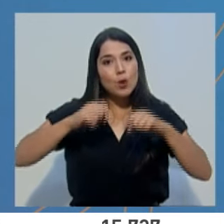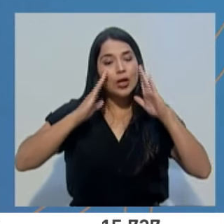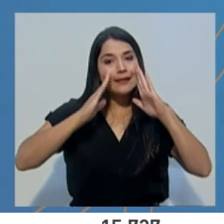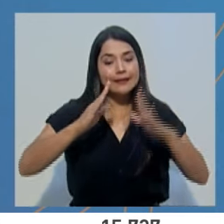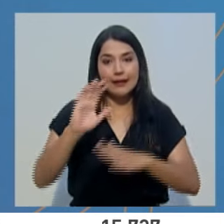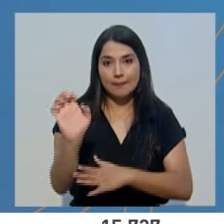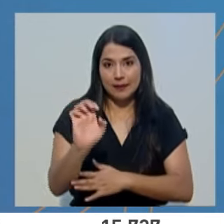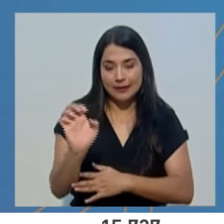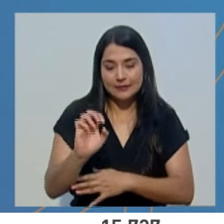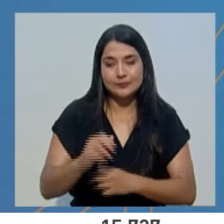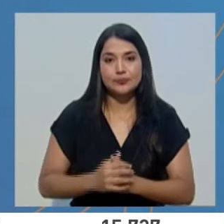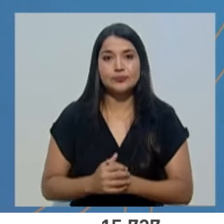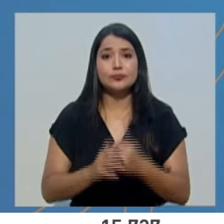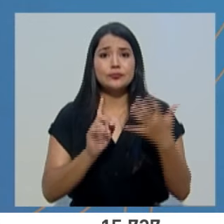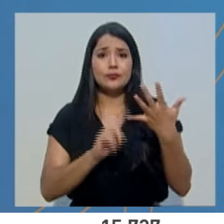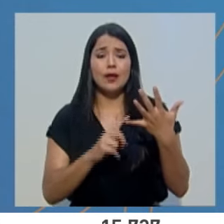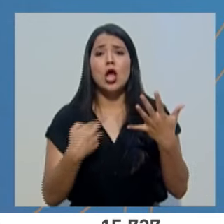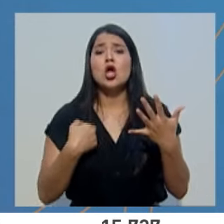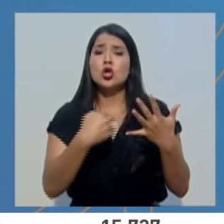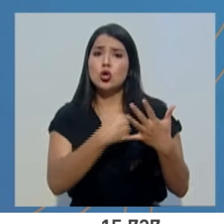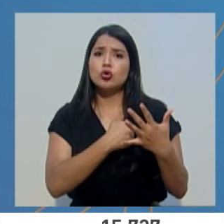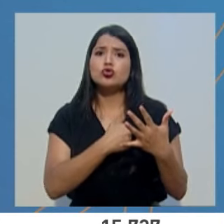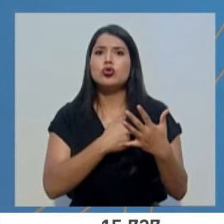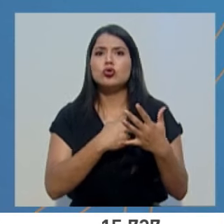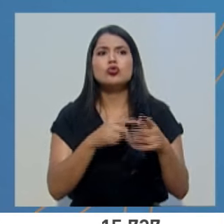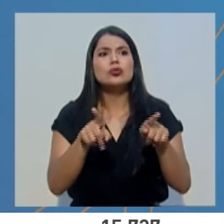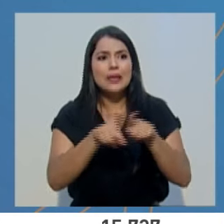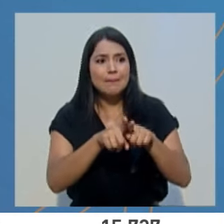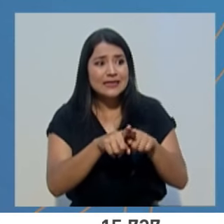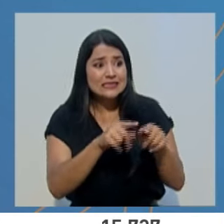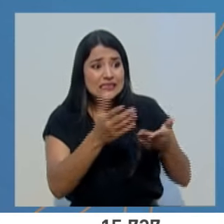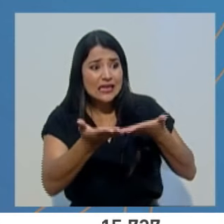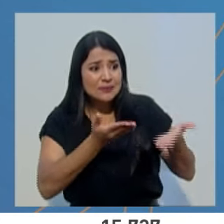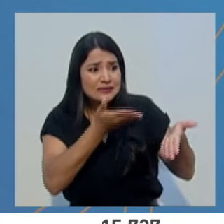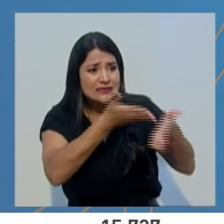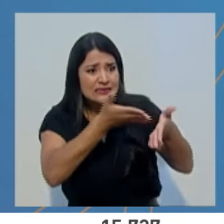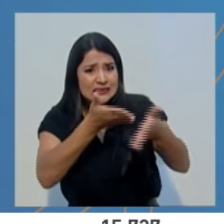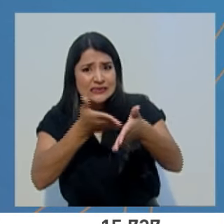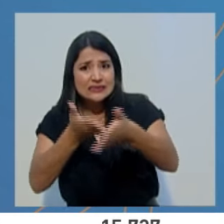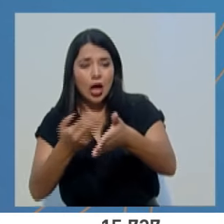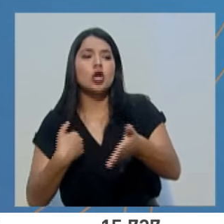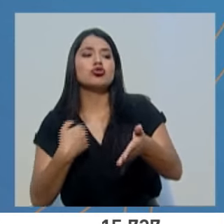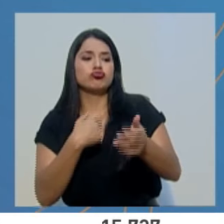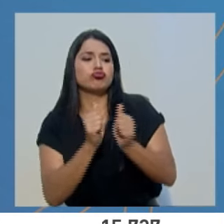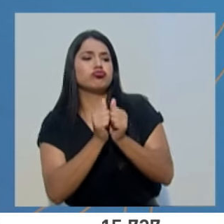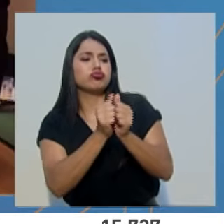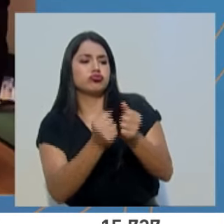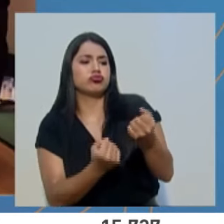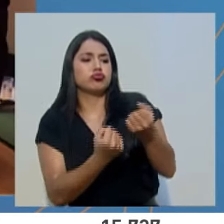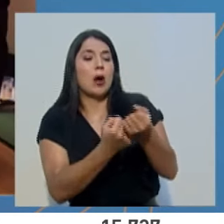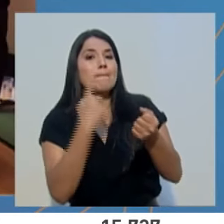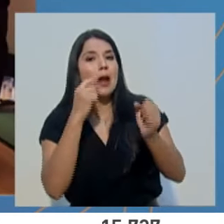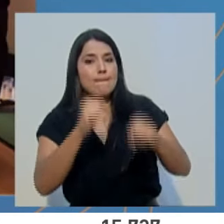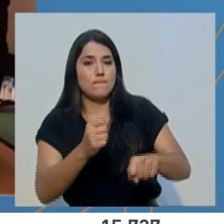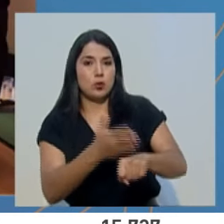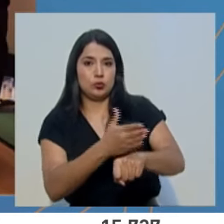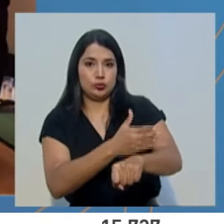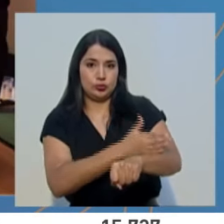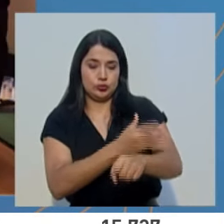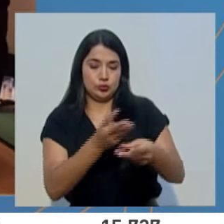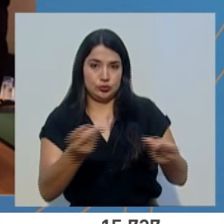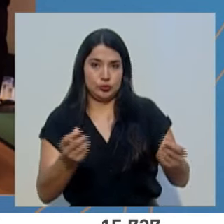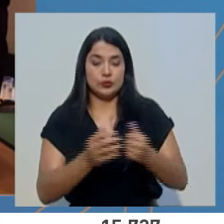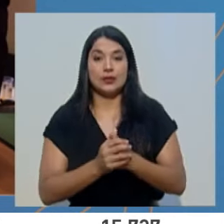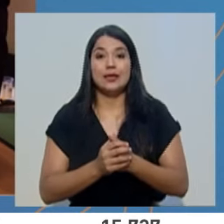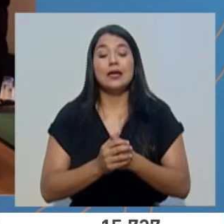Acompañamos a la recuperación de los servicios afectados. Uno de los componentes más recientes de este